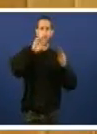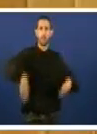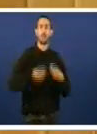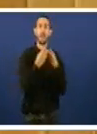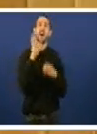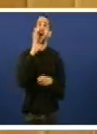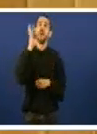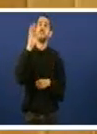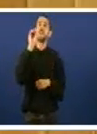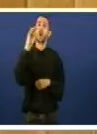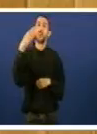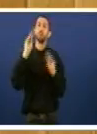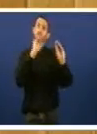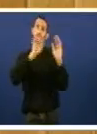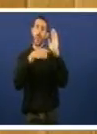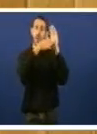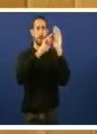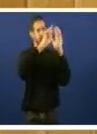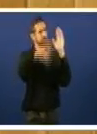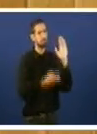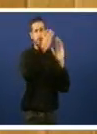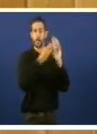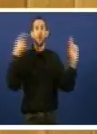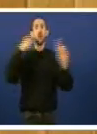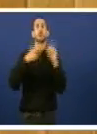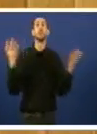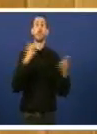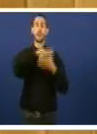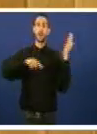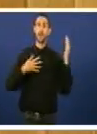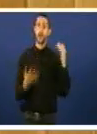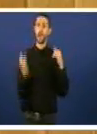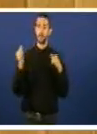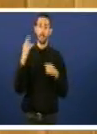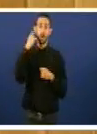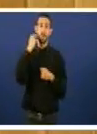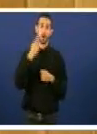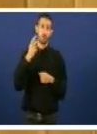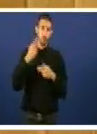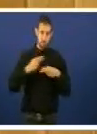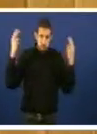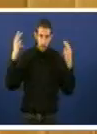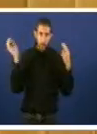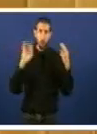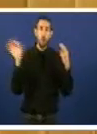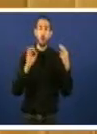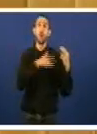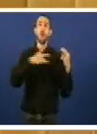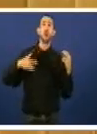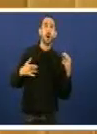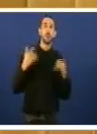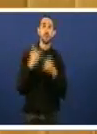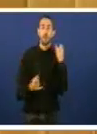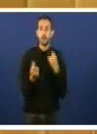FROB o marco legal para que Galiza poda ter un banco público ou unha cansa comprometida co país e que nos